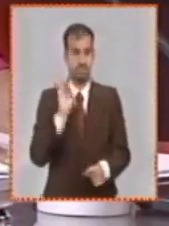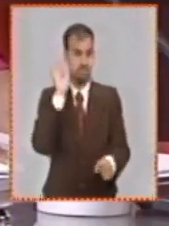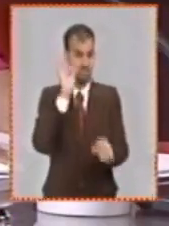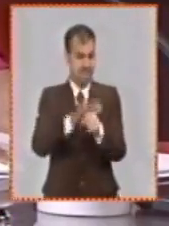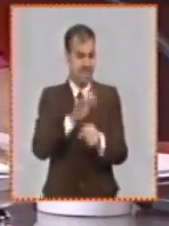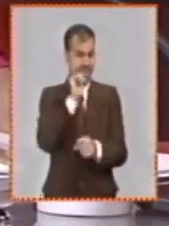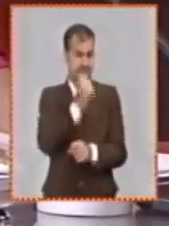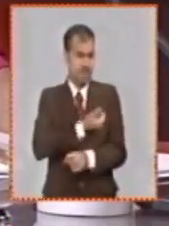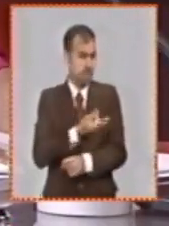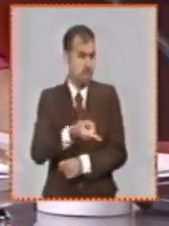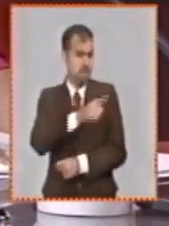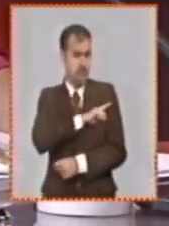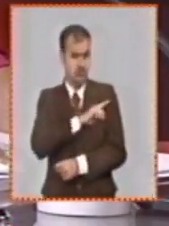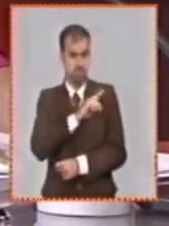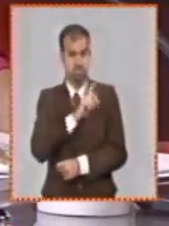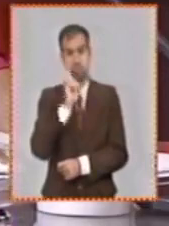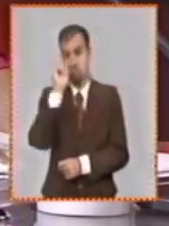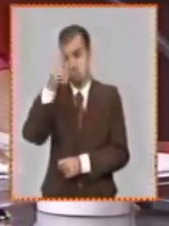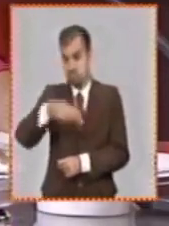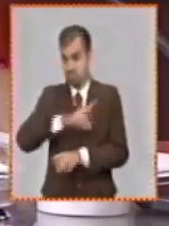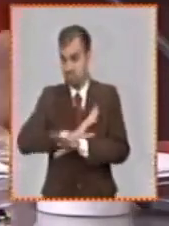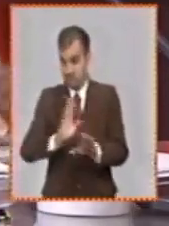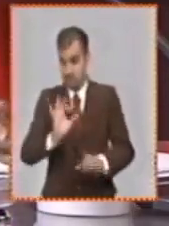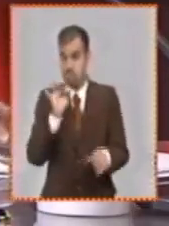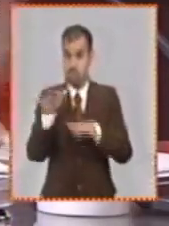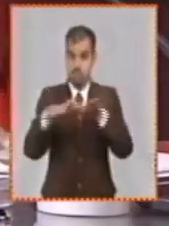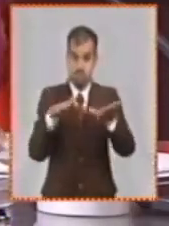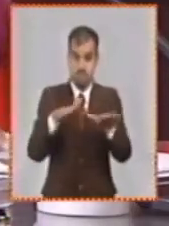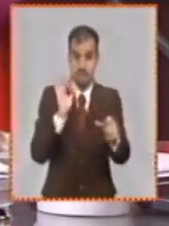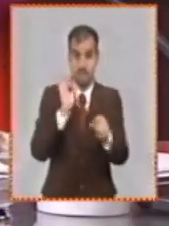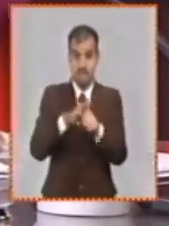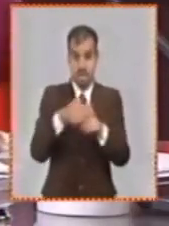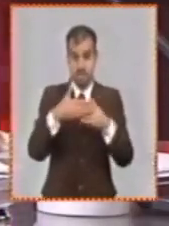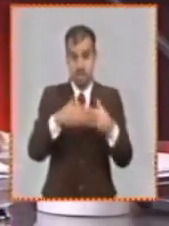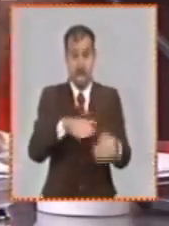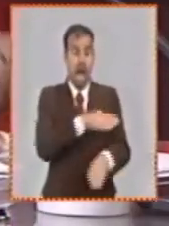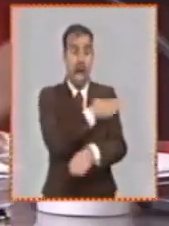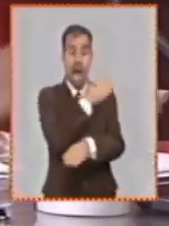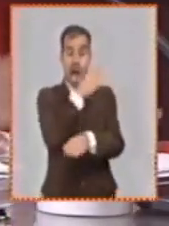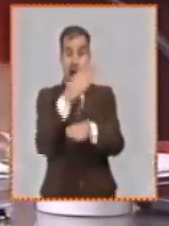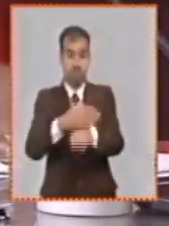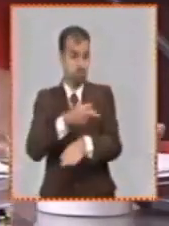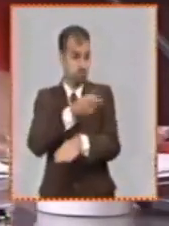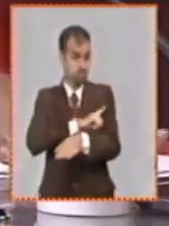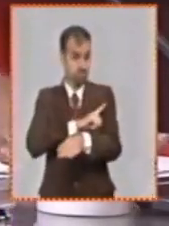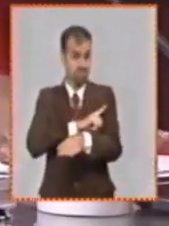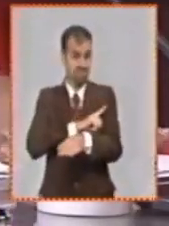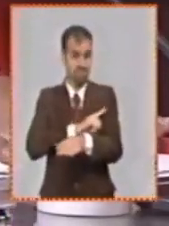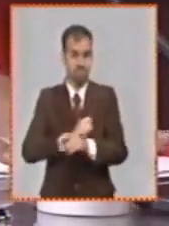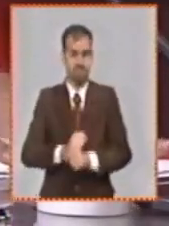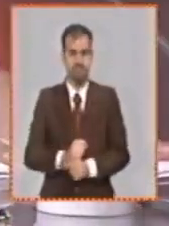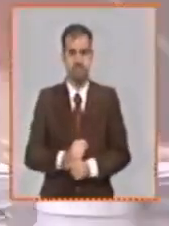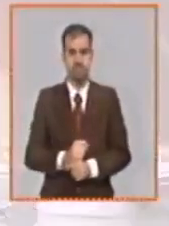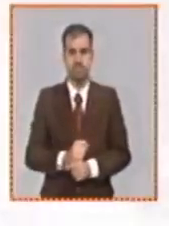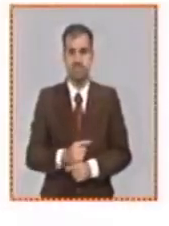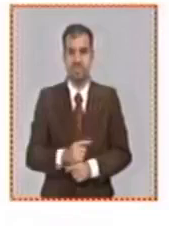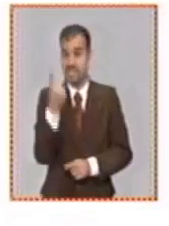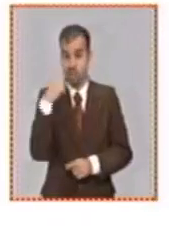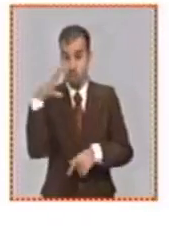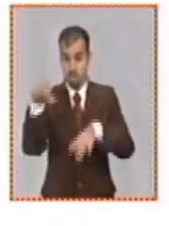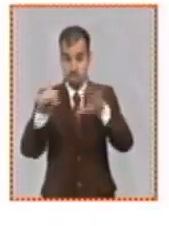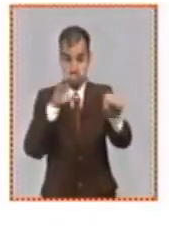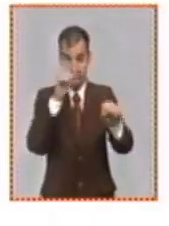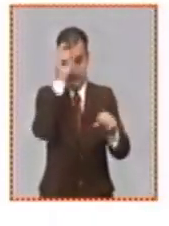diciembre a partir de la indicación de la preparación para la tarea y hasta el día de ayer se identifica un total de